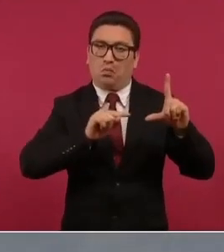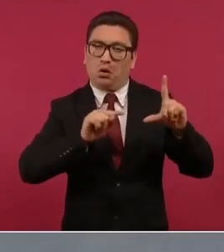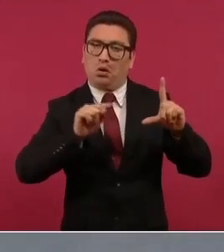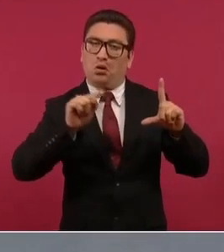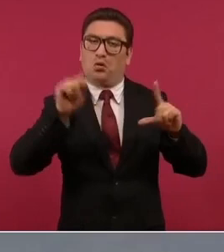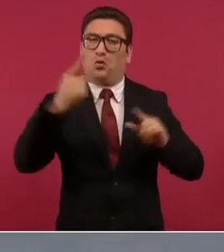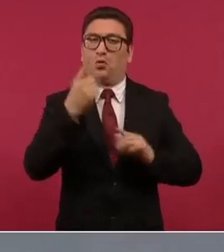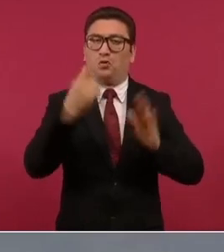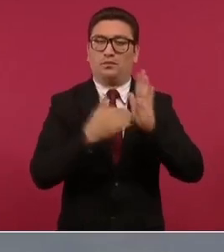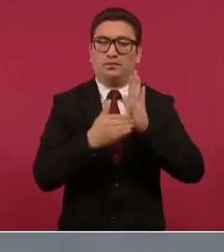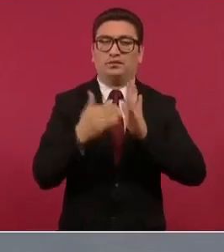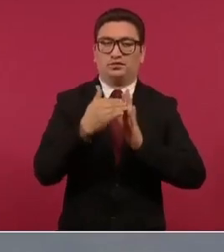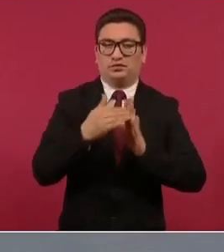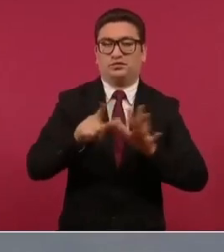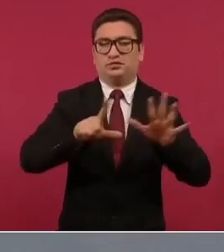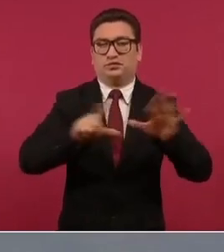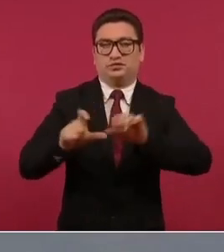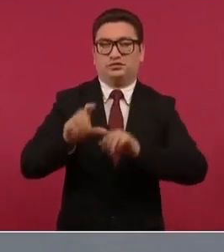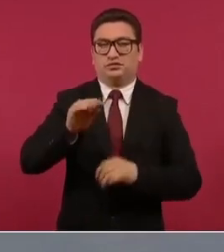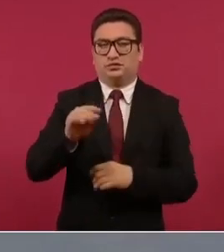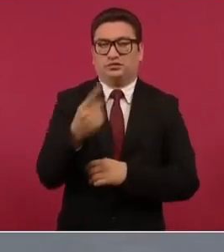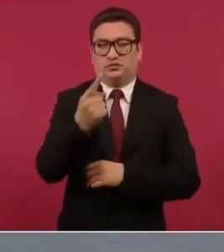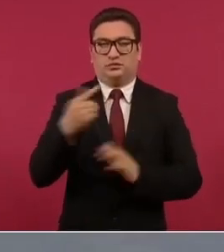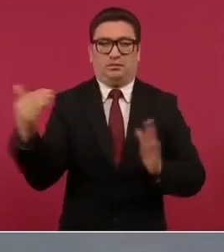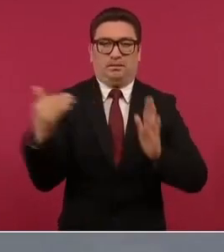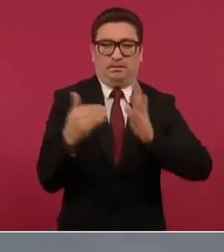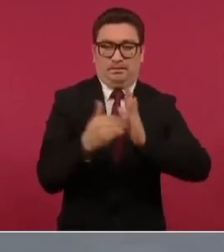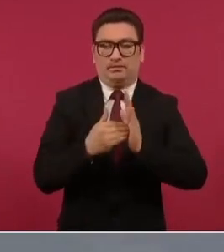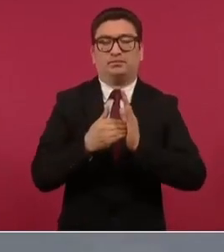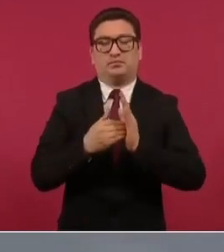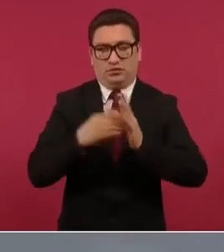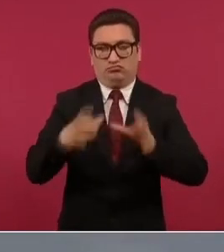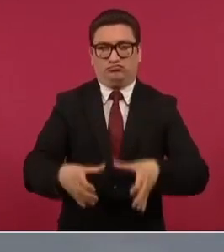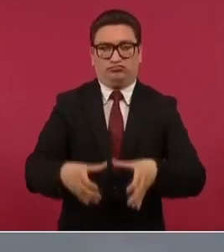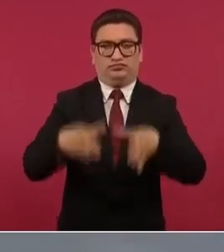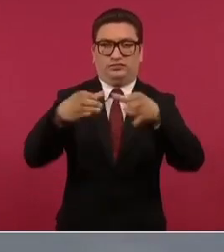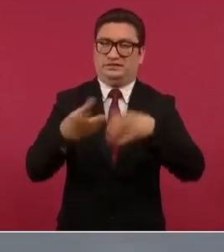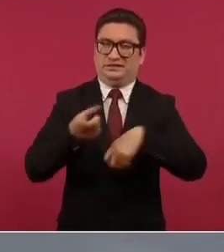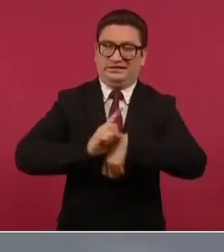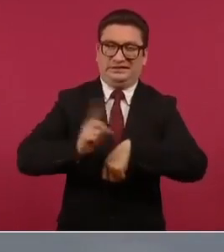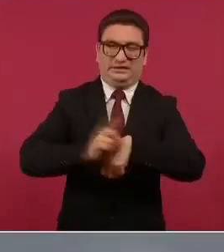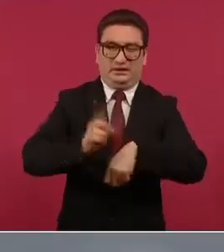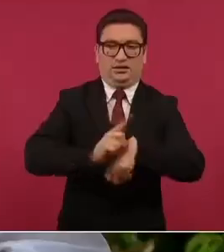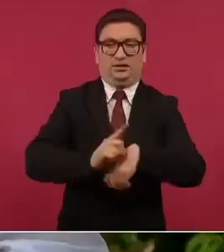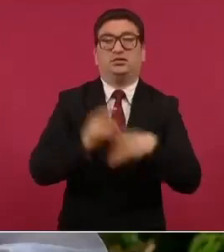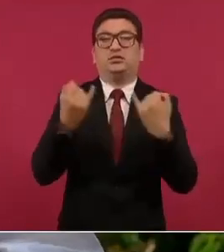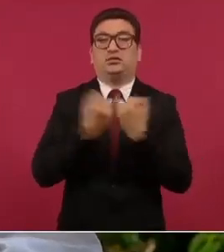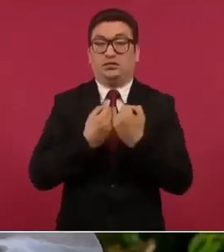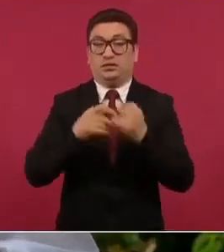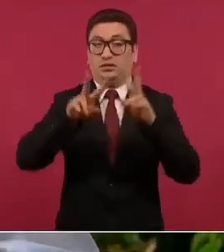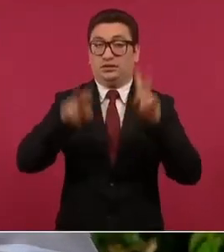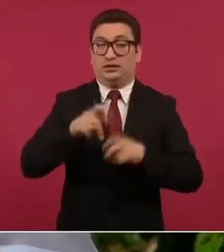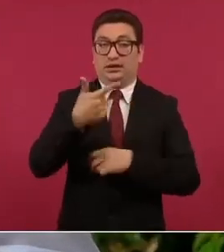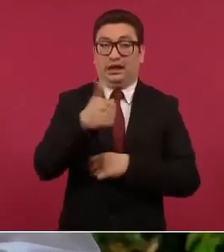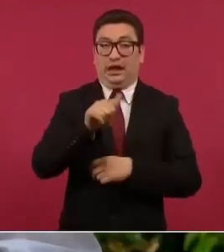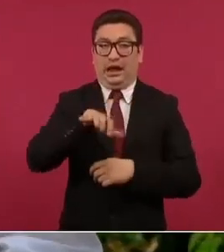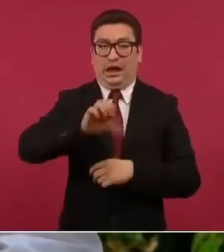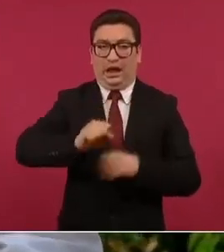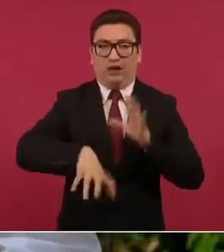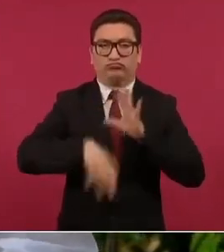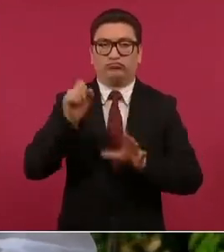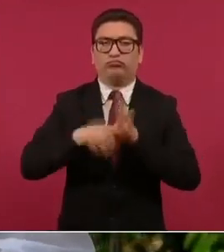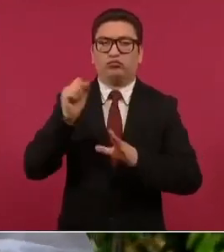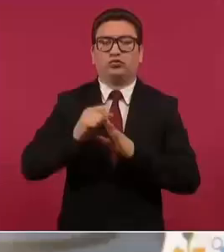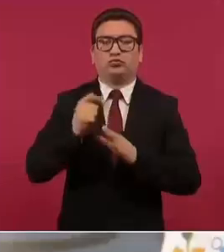millón 791 mil barriles diarios y el gas extraído ha aumentado